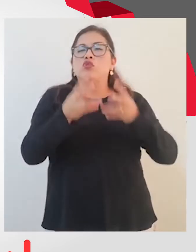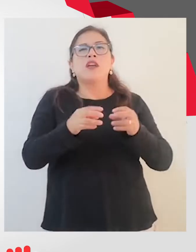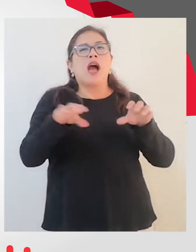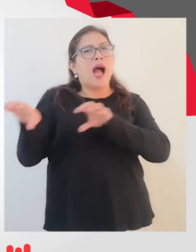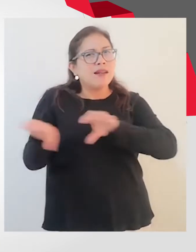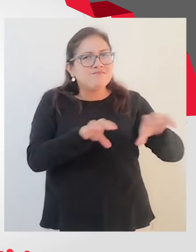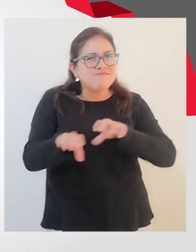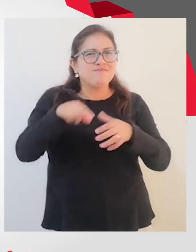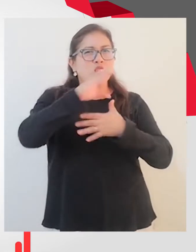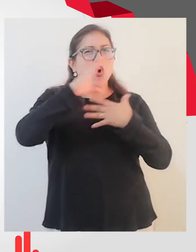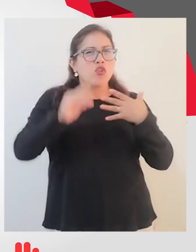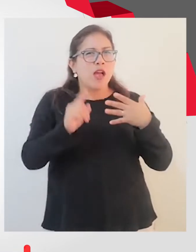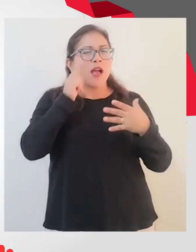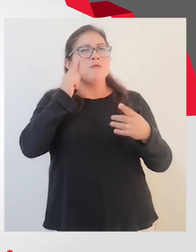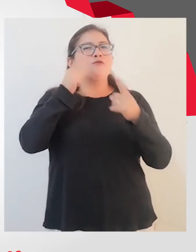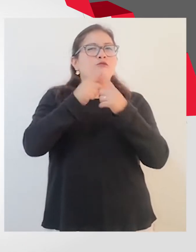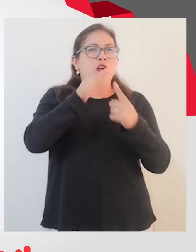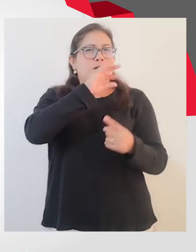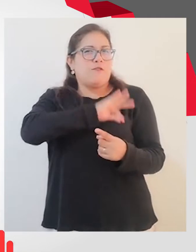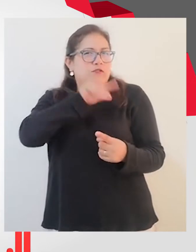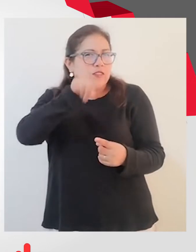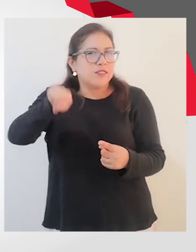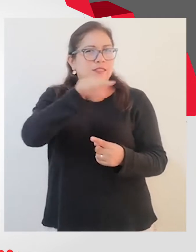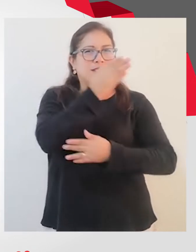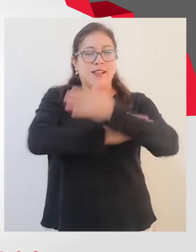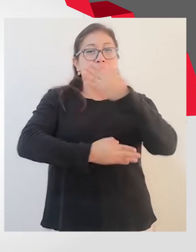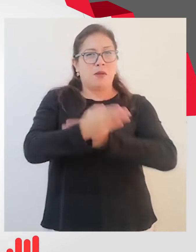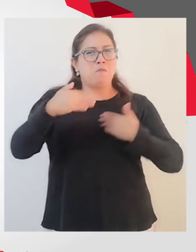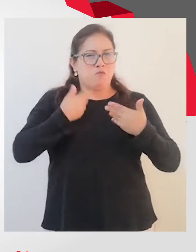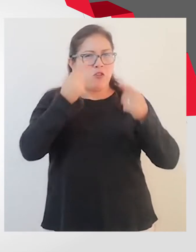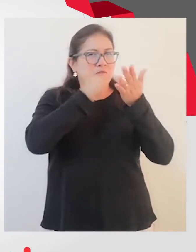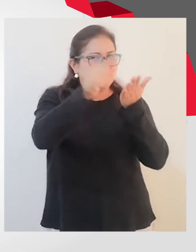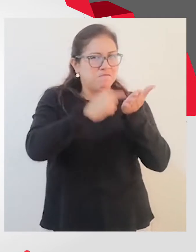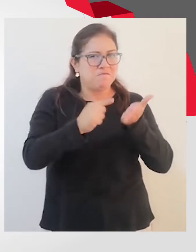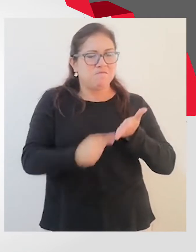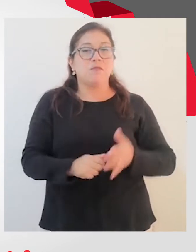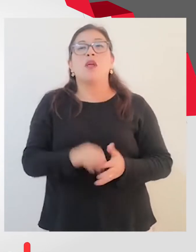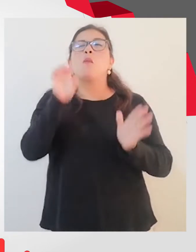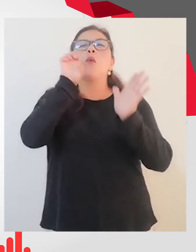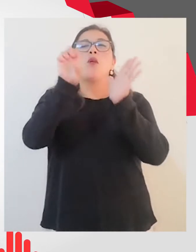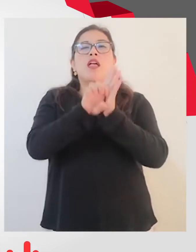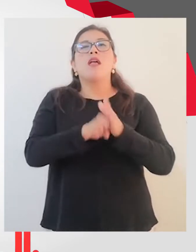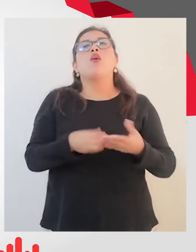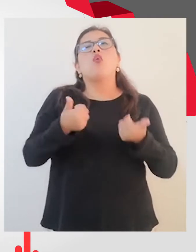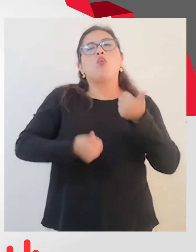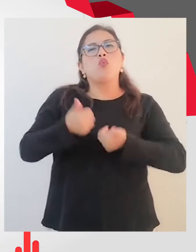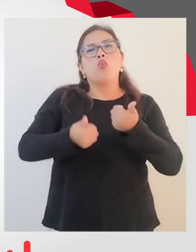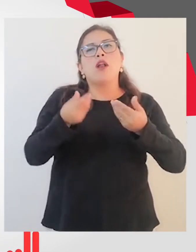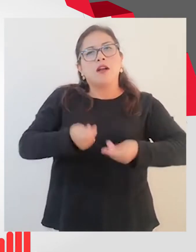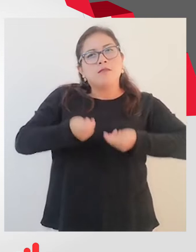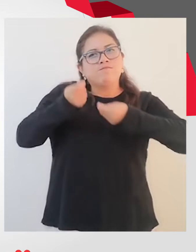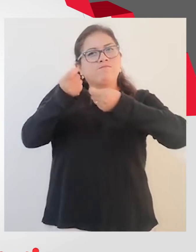nivel nacional en favor de las personas con discapacidad desde el punto de vista por ejemplo de la acreditación de la discapacidad